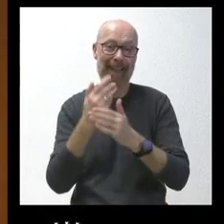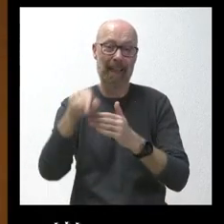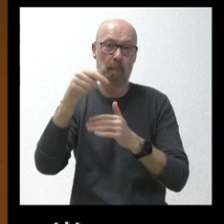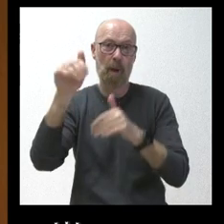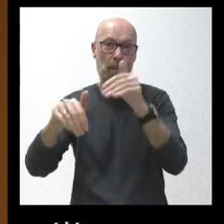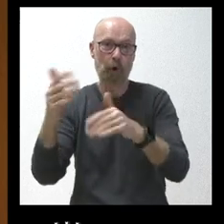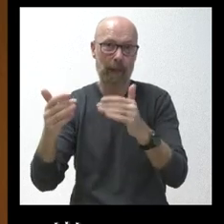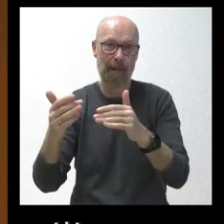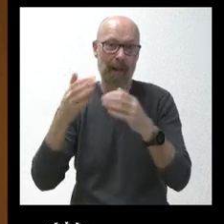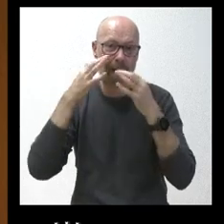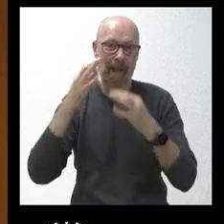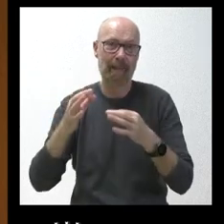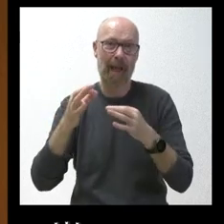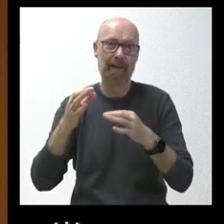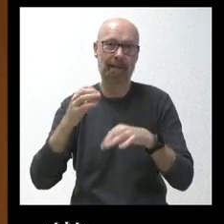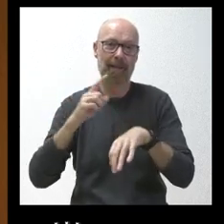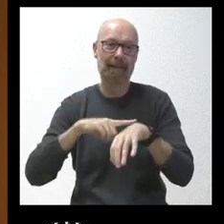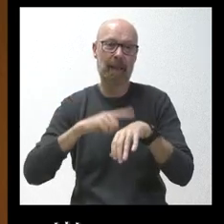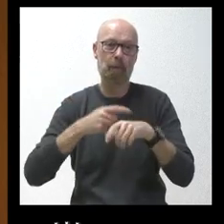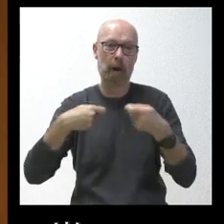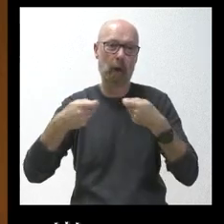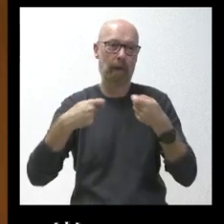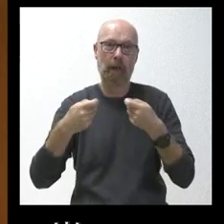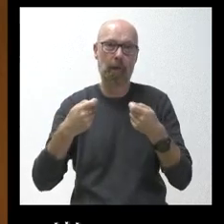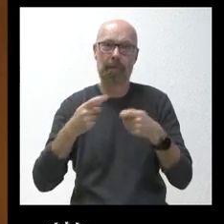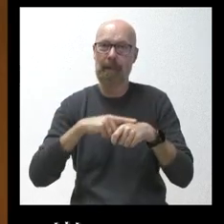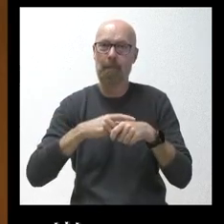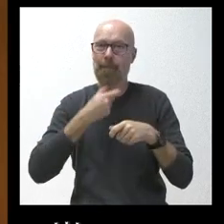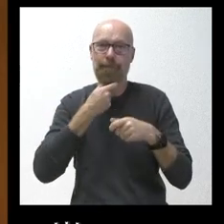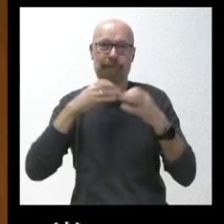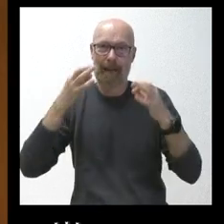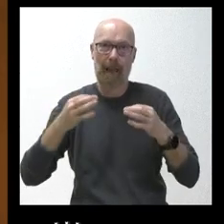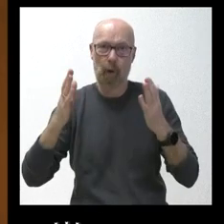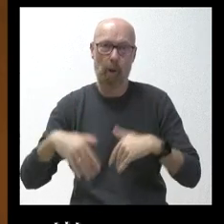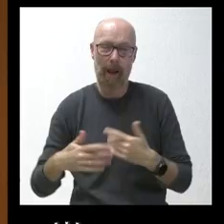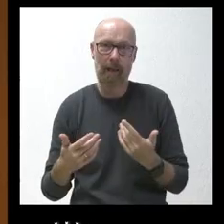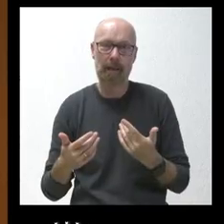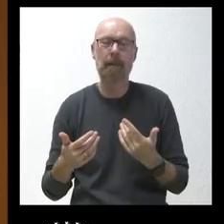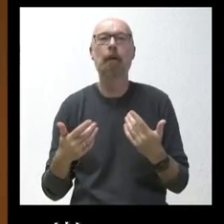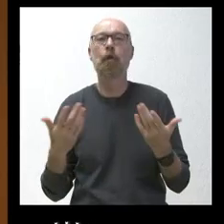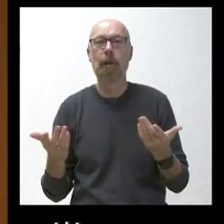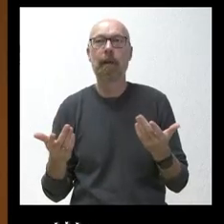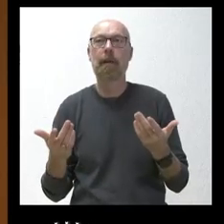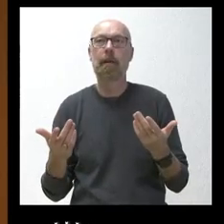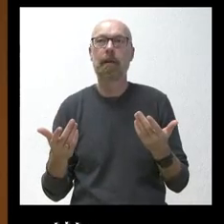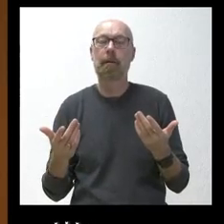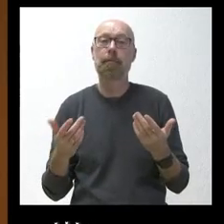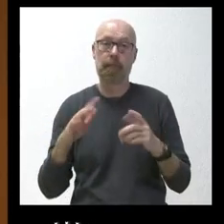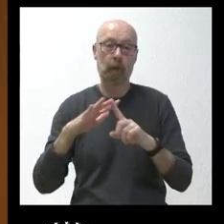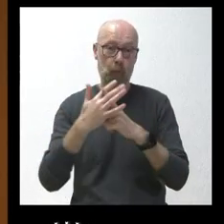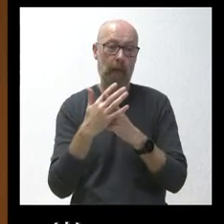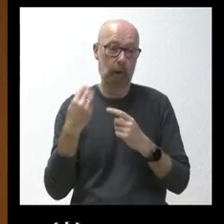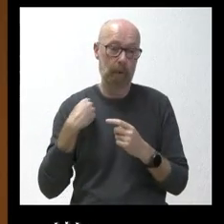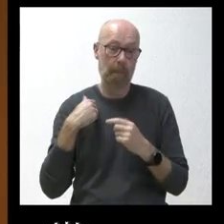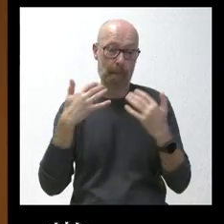capacidad real para abrir una negociación real sobre las cuentas. Entonces, dado el escenario que se van a encontrar